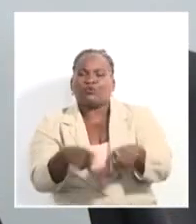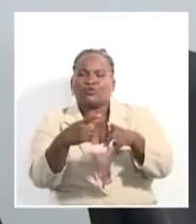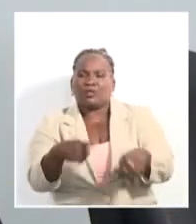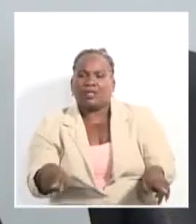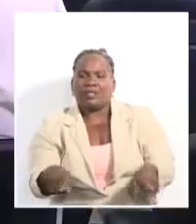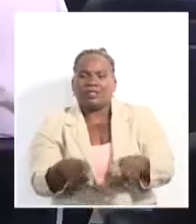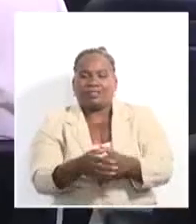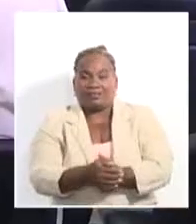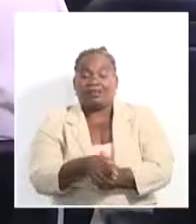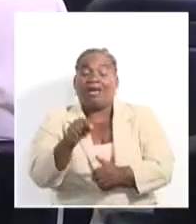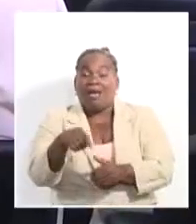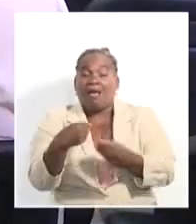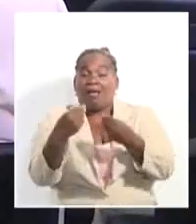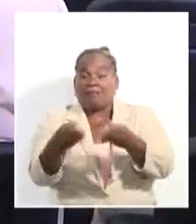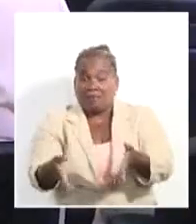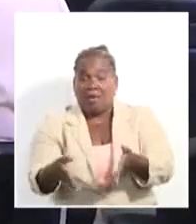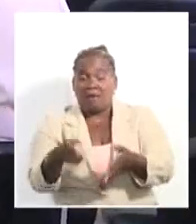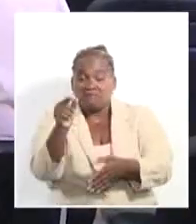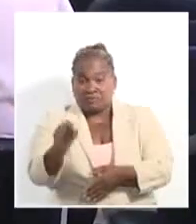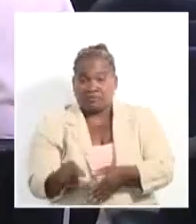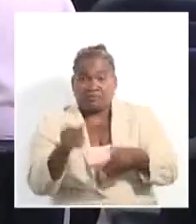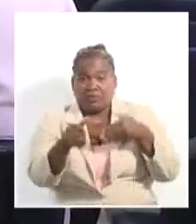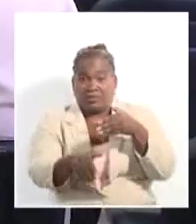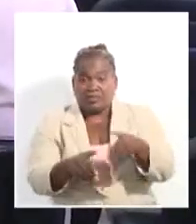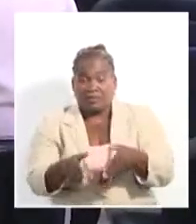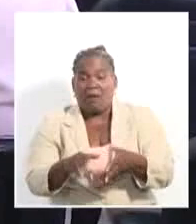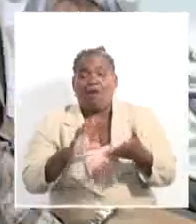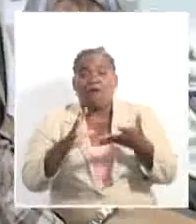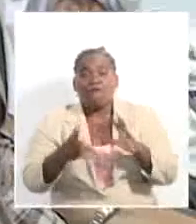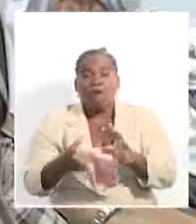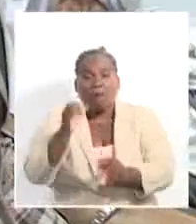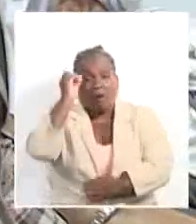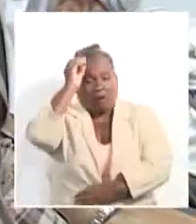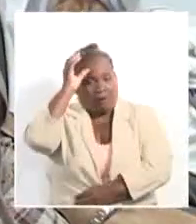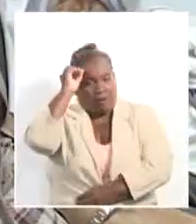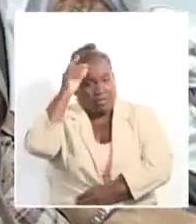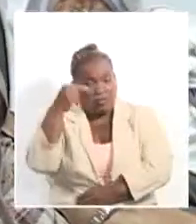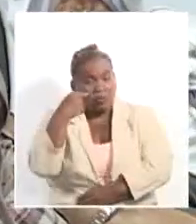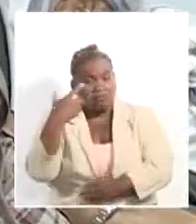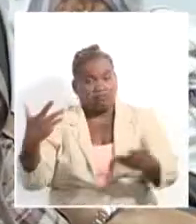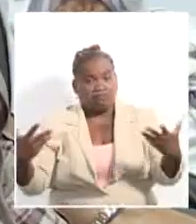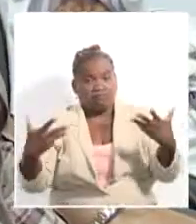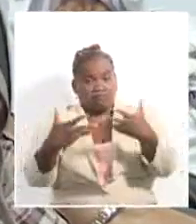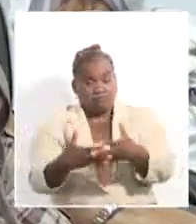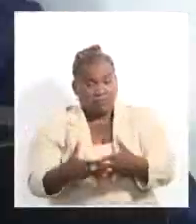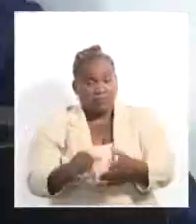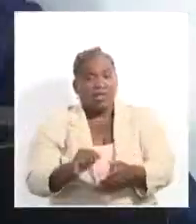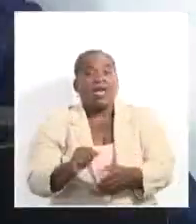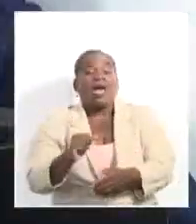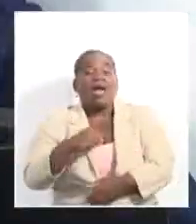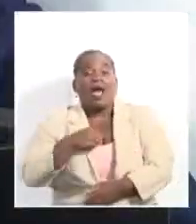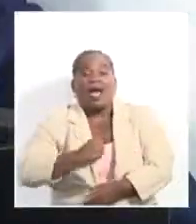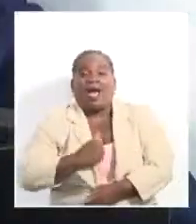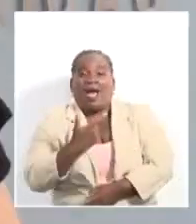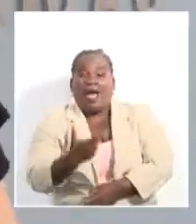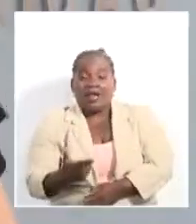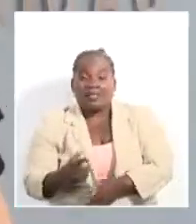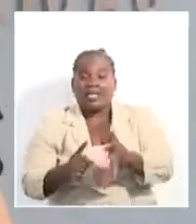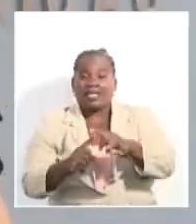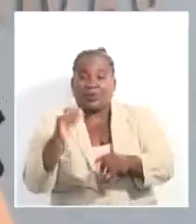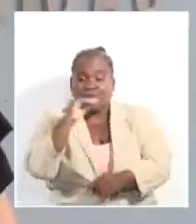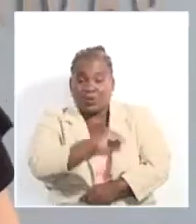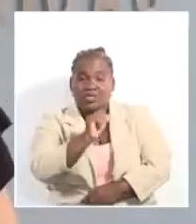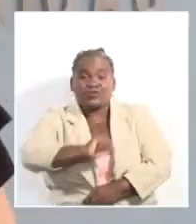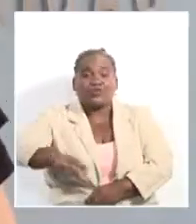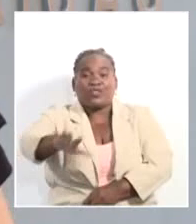participantes diversas herramientas de creación que combinan el cotidiano vínculo entre arte, tecnología y sociedad. Para